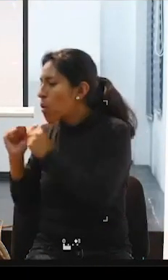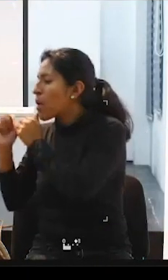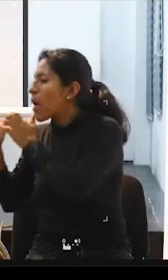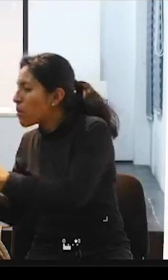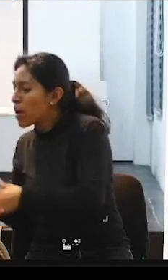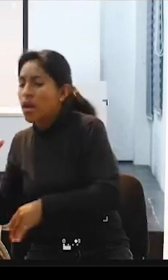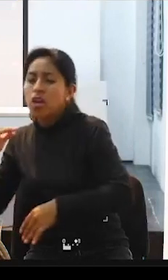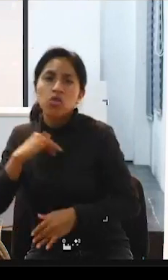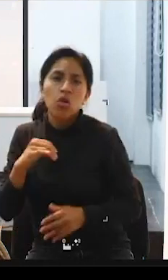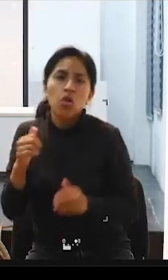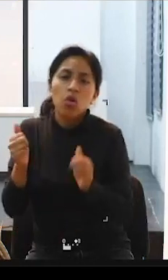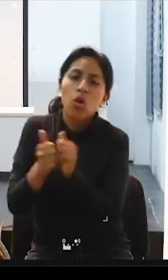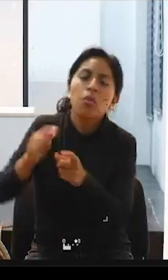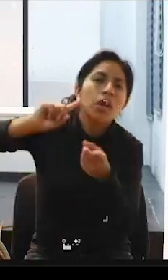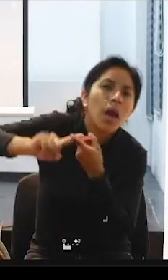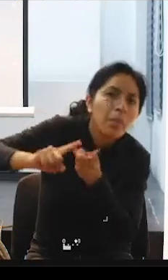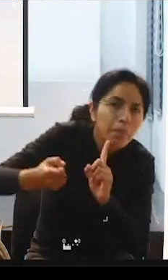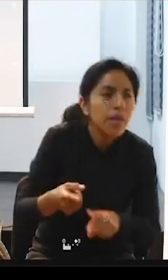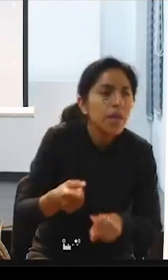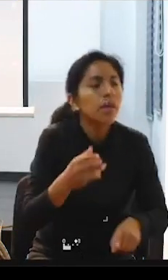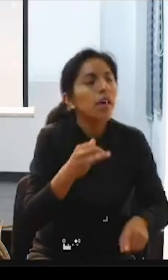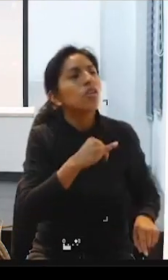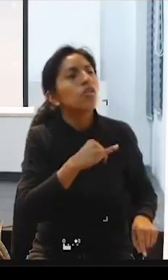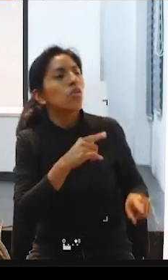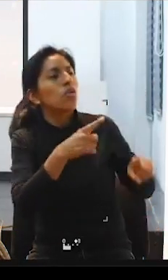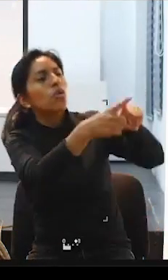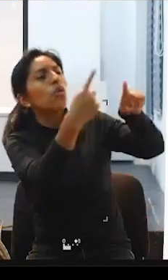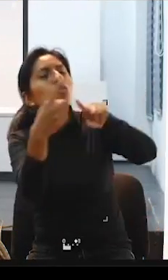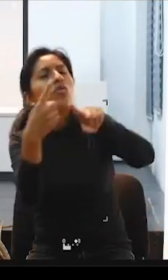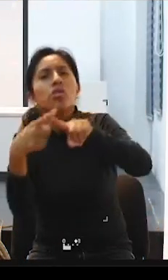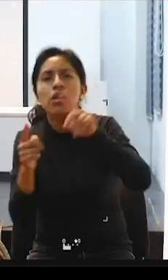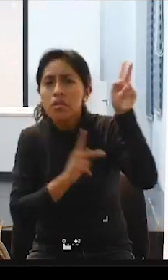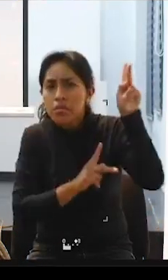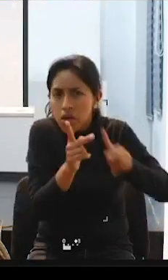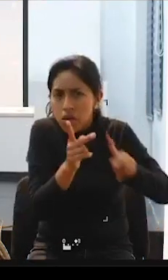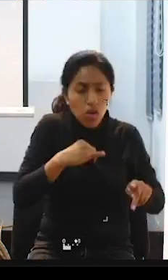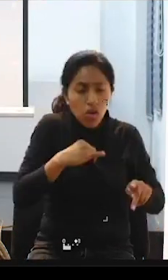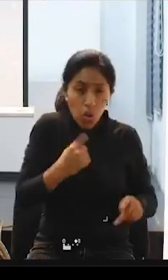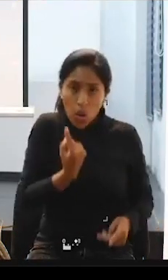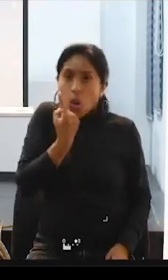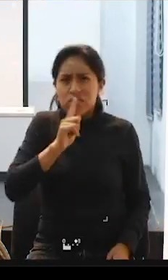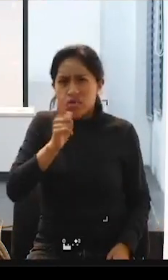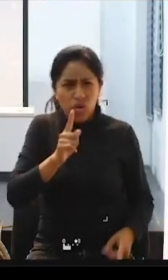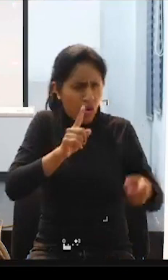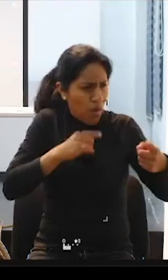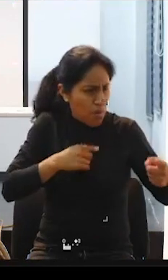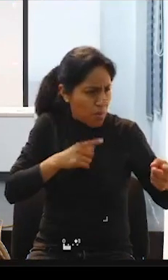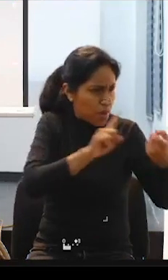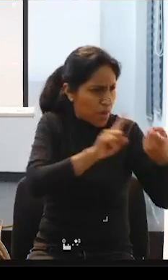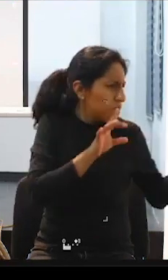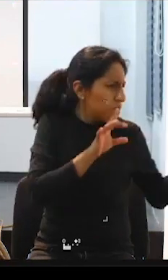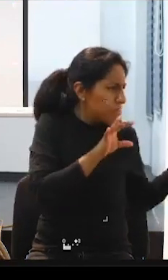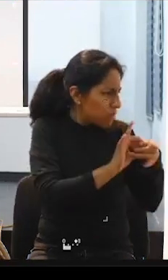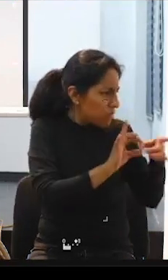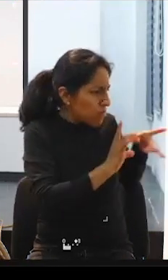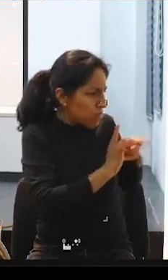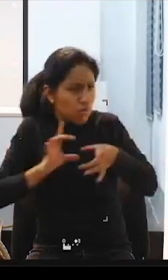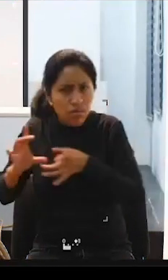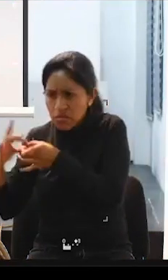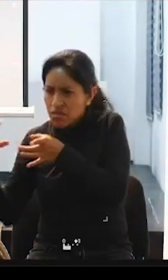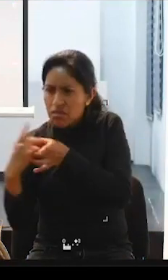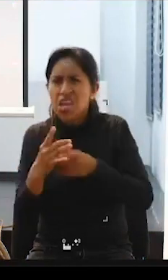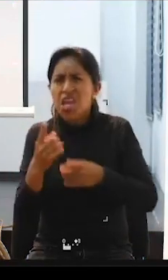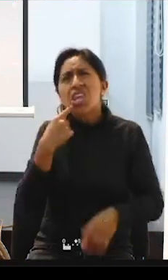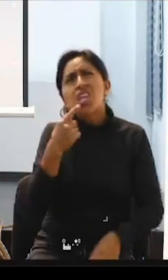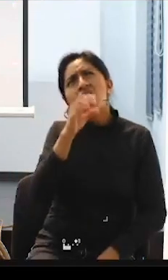las chicas del supermercado si voy a comprar, entonces, a mí, que me hagan un tanto por ciento, a